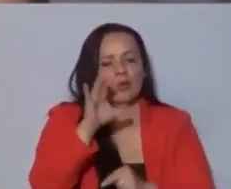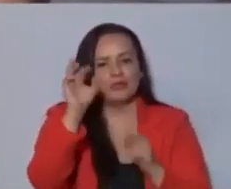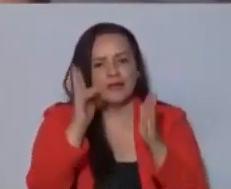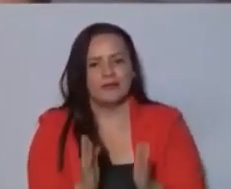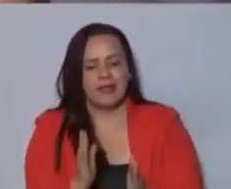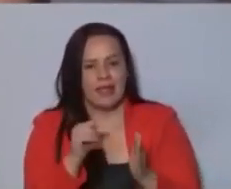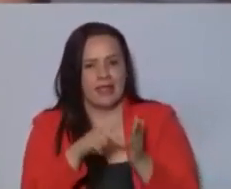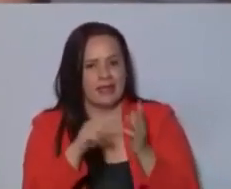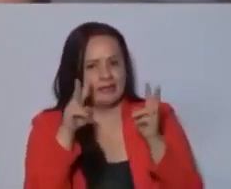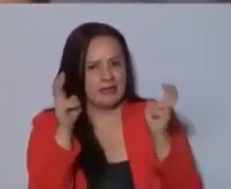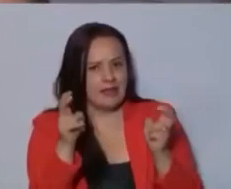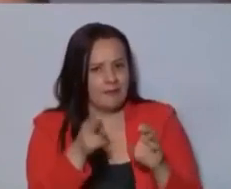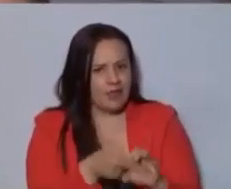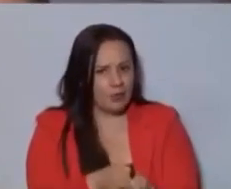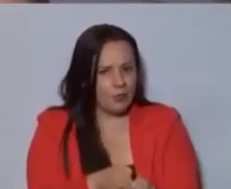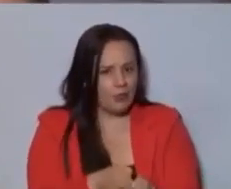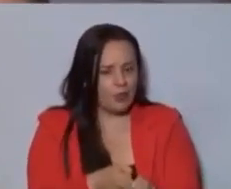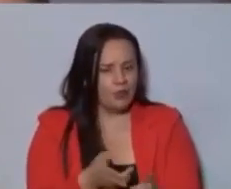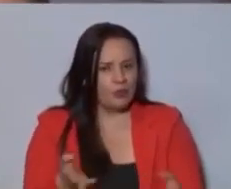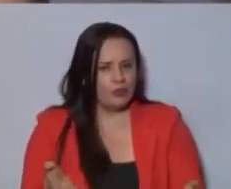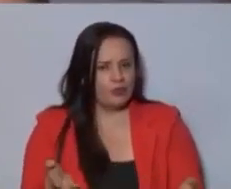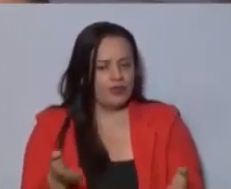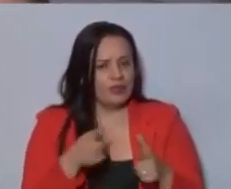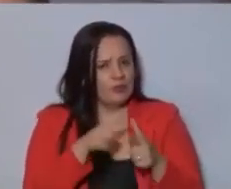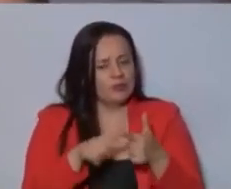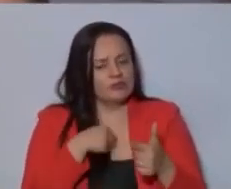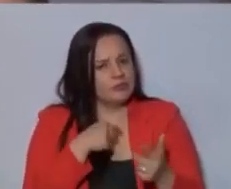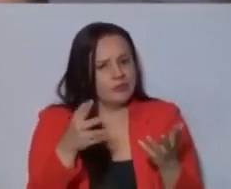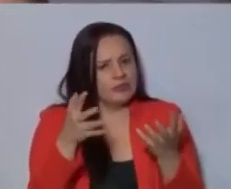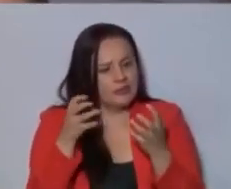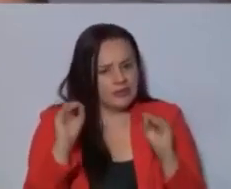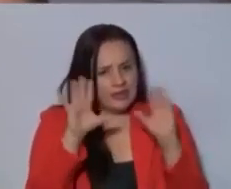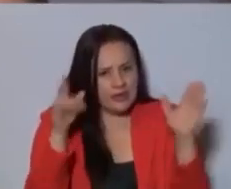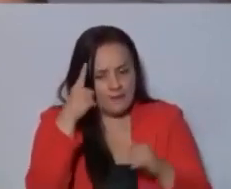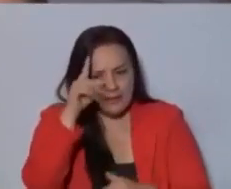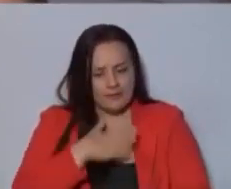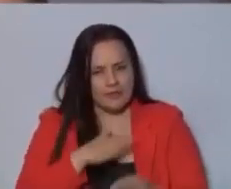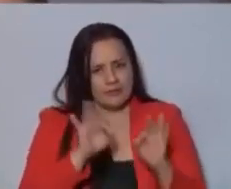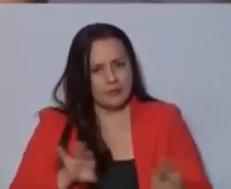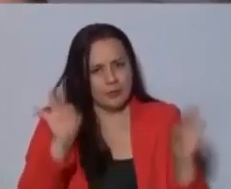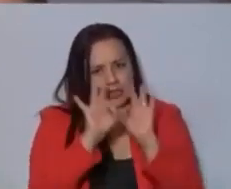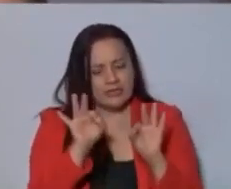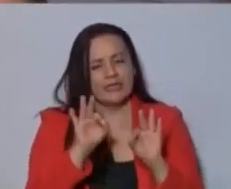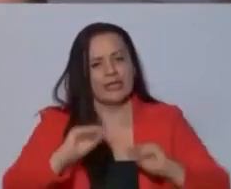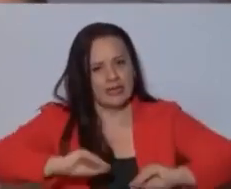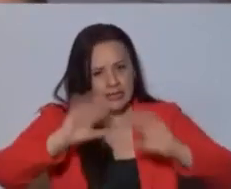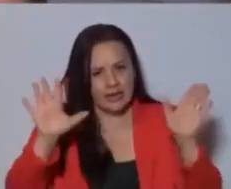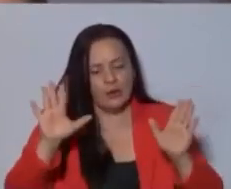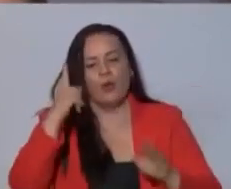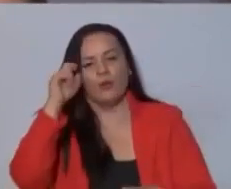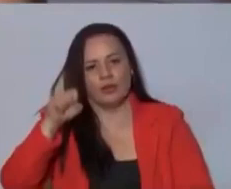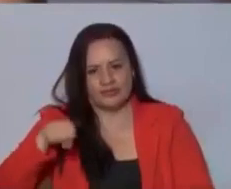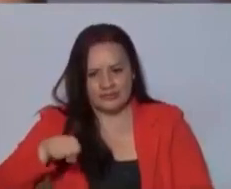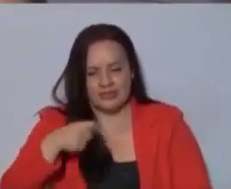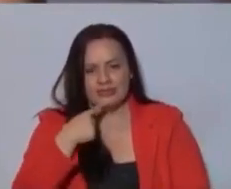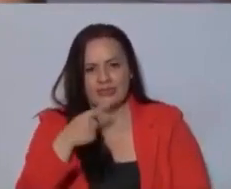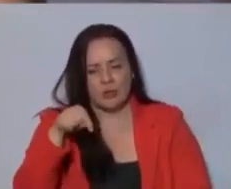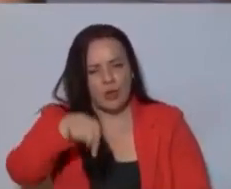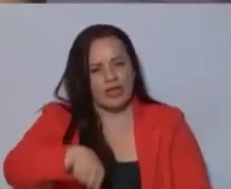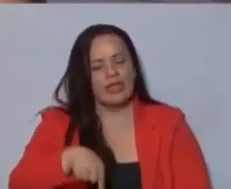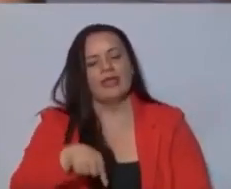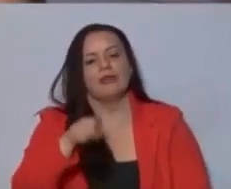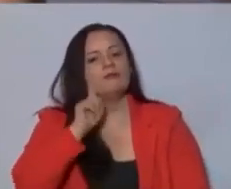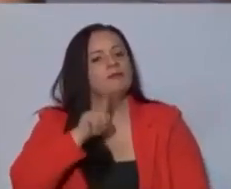en materia de combustibles. Entonces, quiero aclararlo, porque para mí es muy importante aclararlo, porque se dijo aquí que estábamos